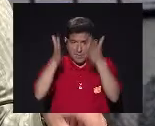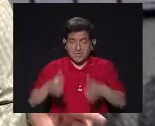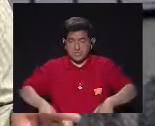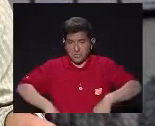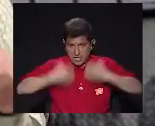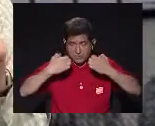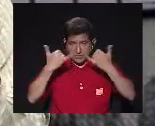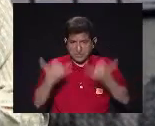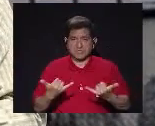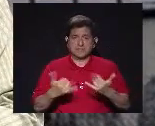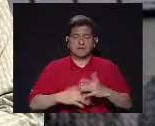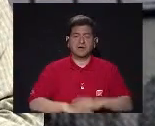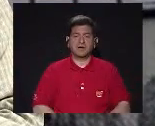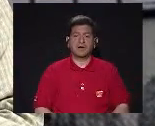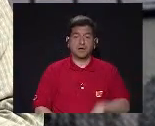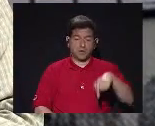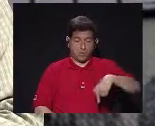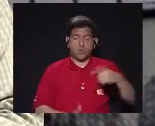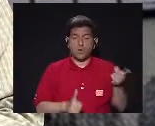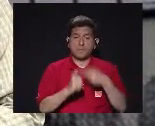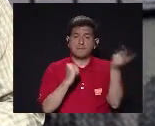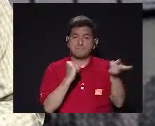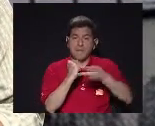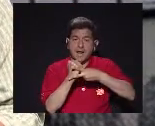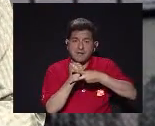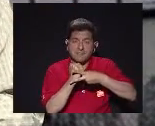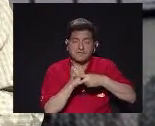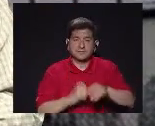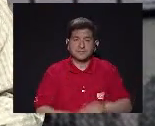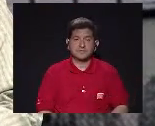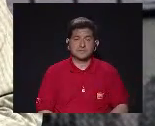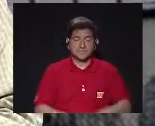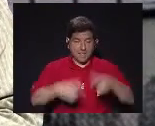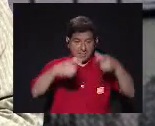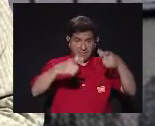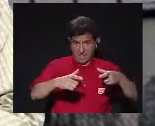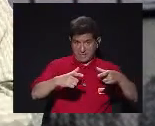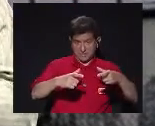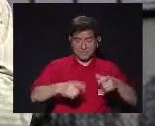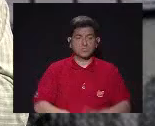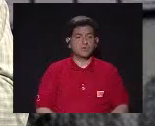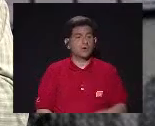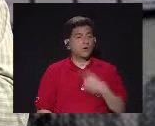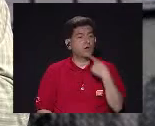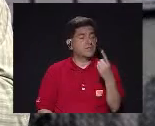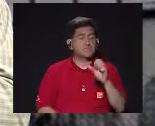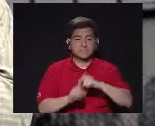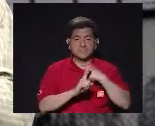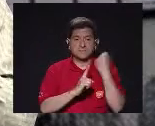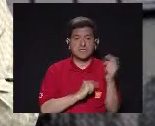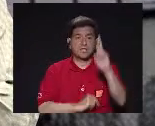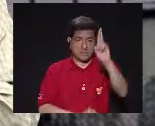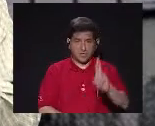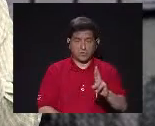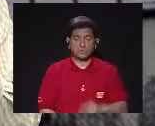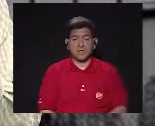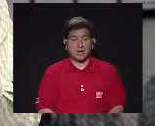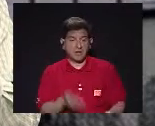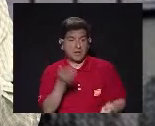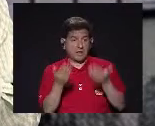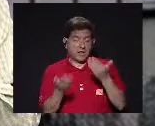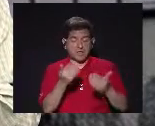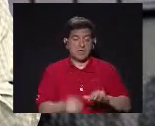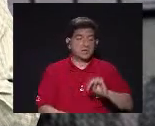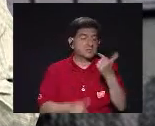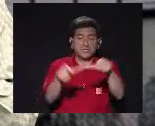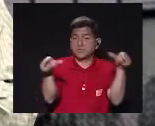prisión Y sobre los presos Existen Hoy por primera vez Un disco Le va a contar A la sociedad